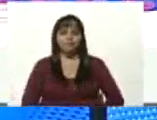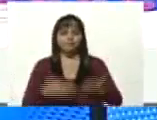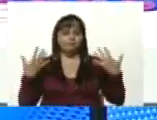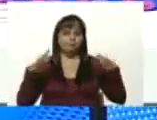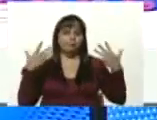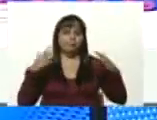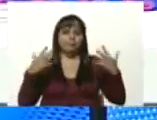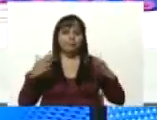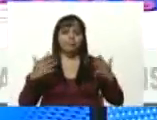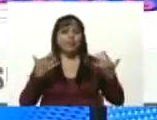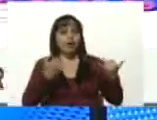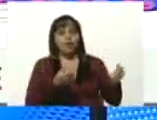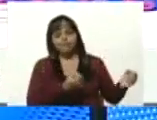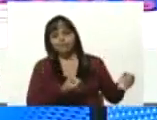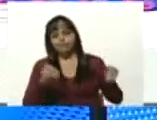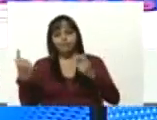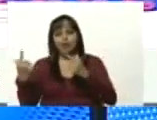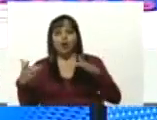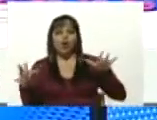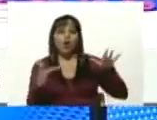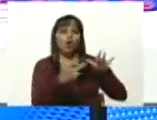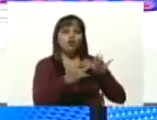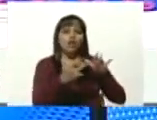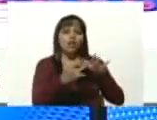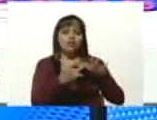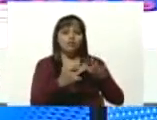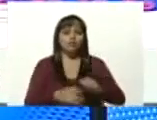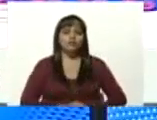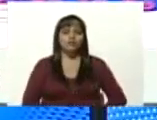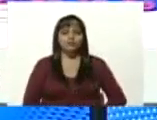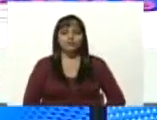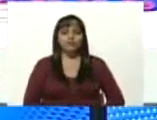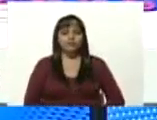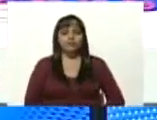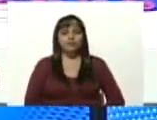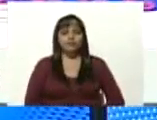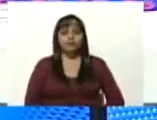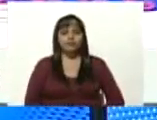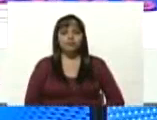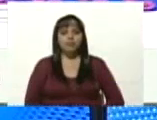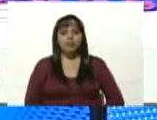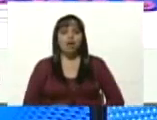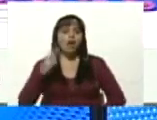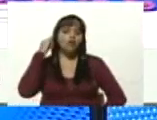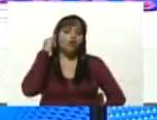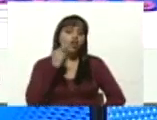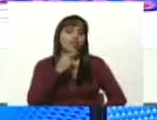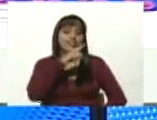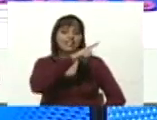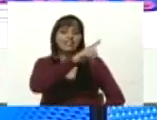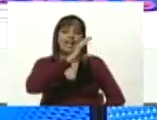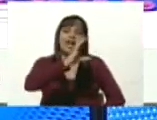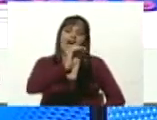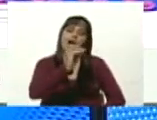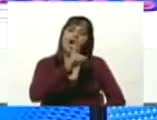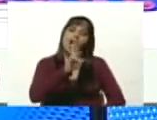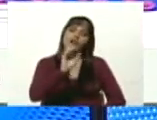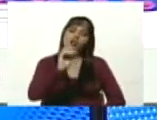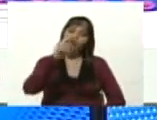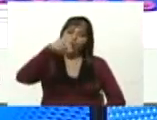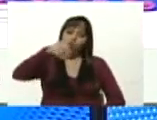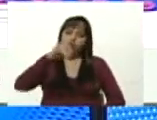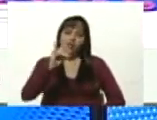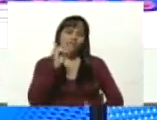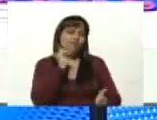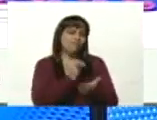Vámonos inmediatamente, vía satélite, al Estado Bolívar, allá en Caroní, para que